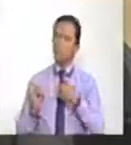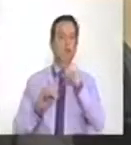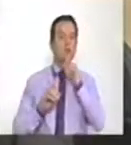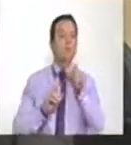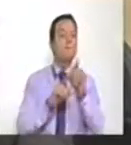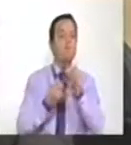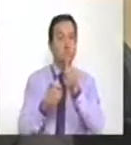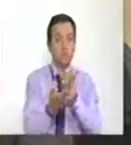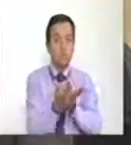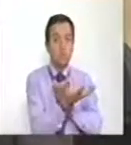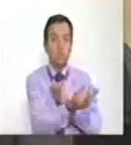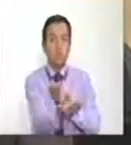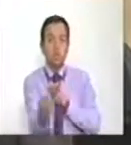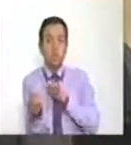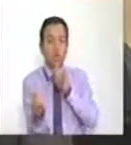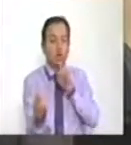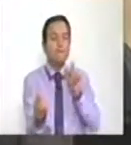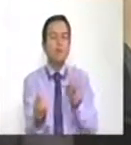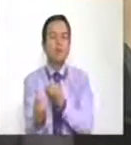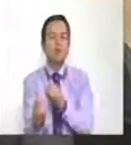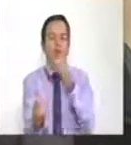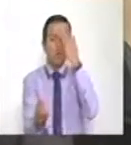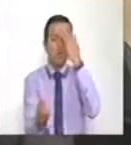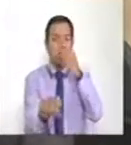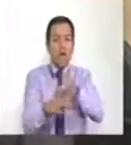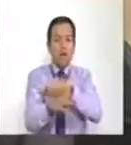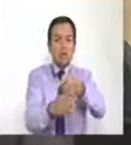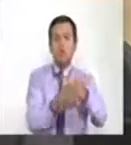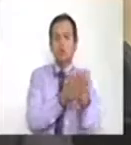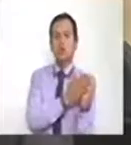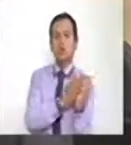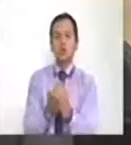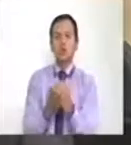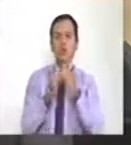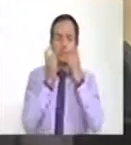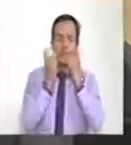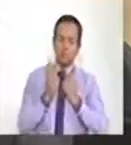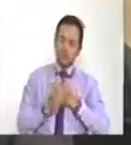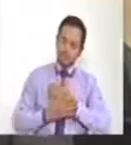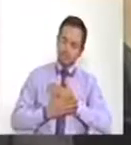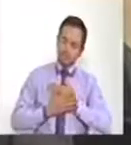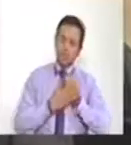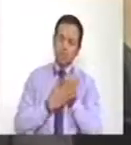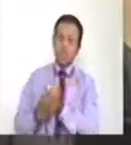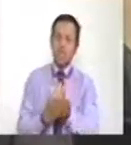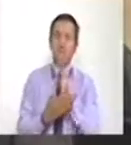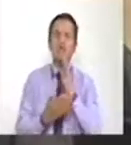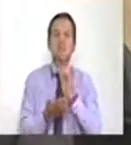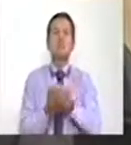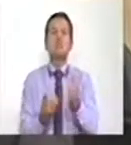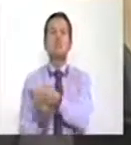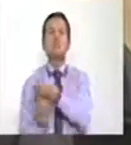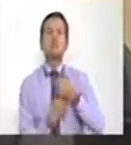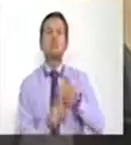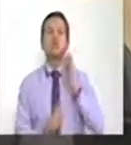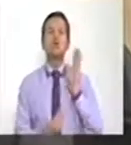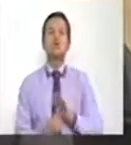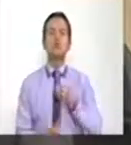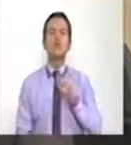sectores por qué no tuvieron ningún gesto humanitario con los secuestrados de la FARC.